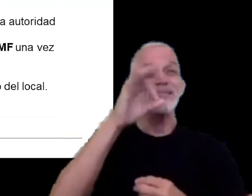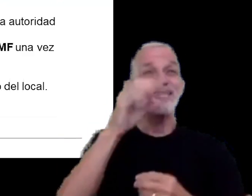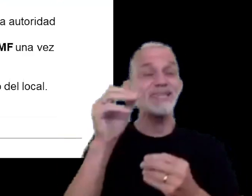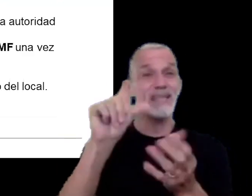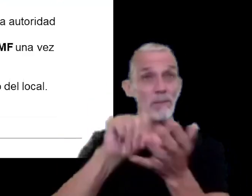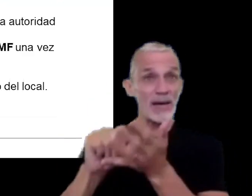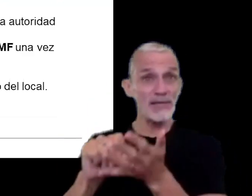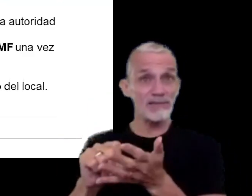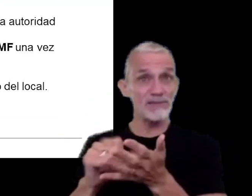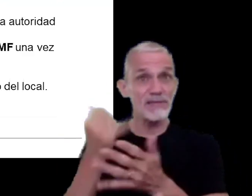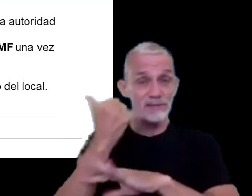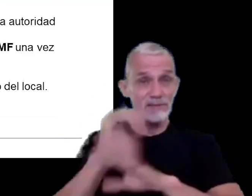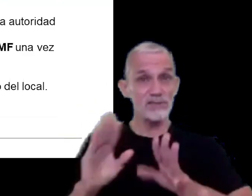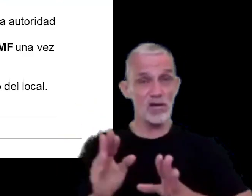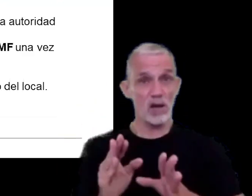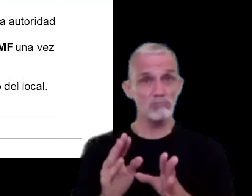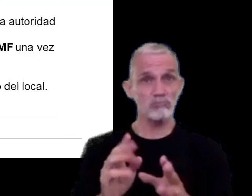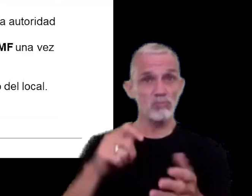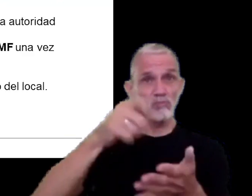implementado el